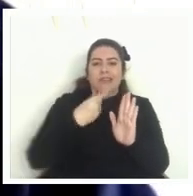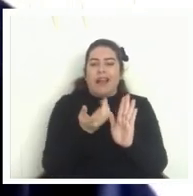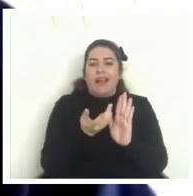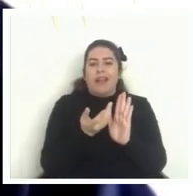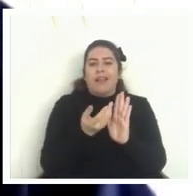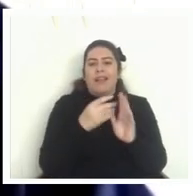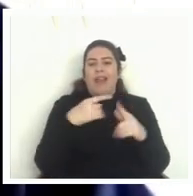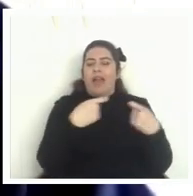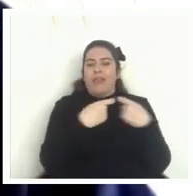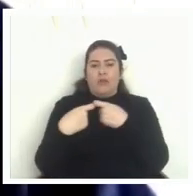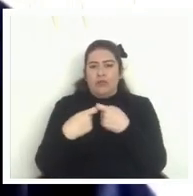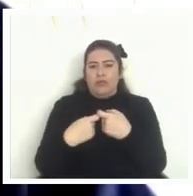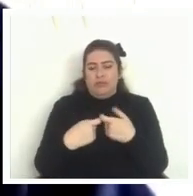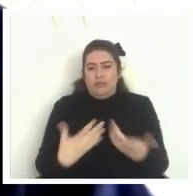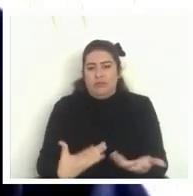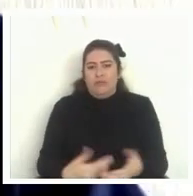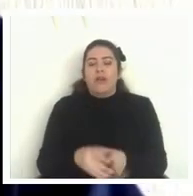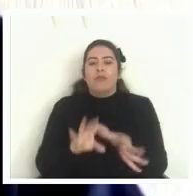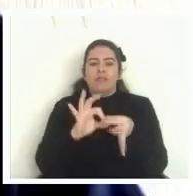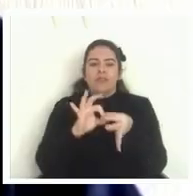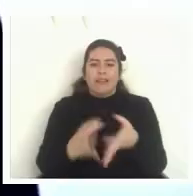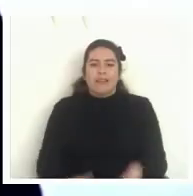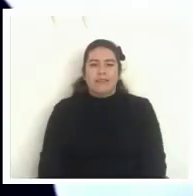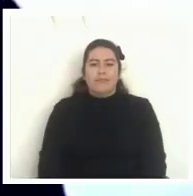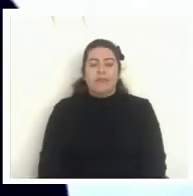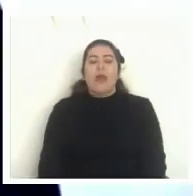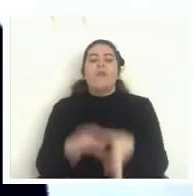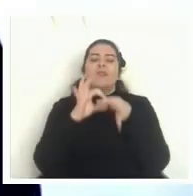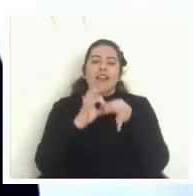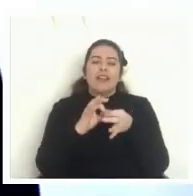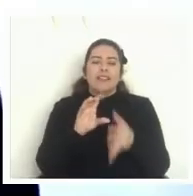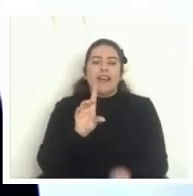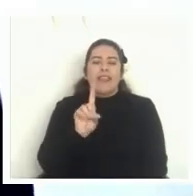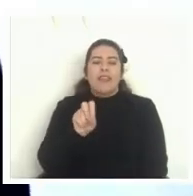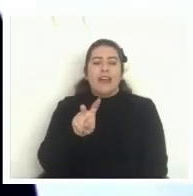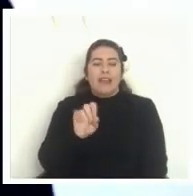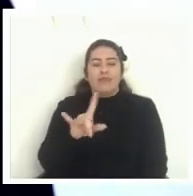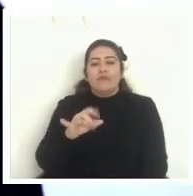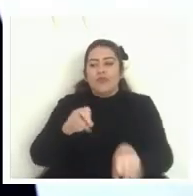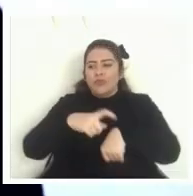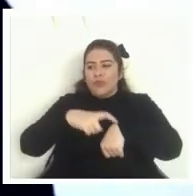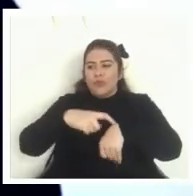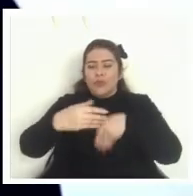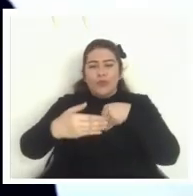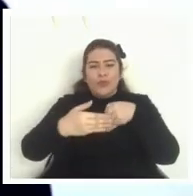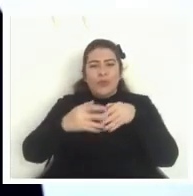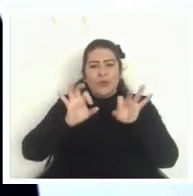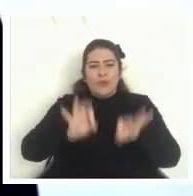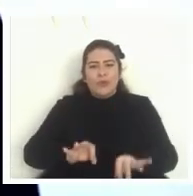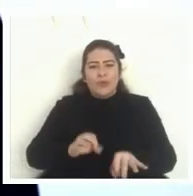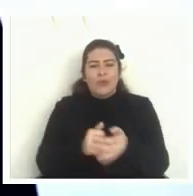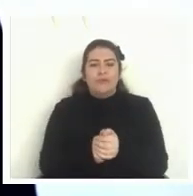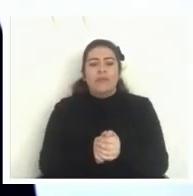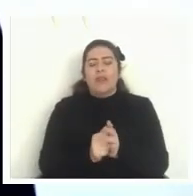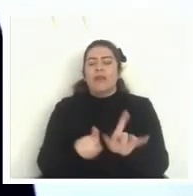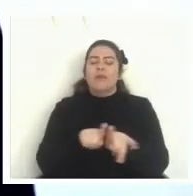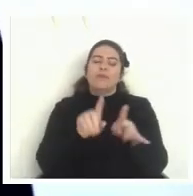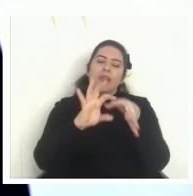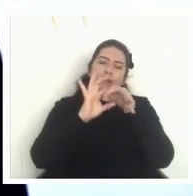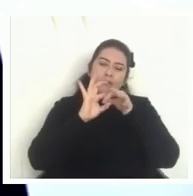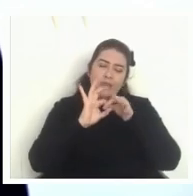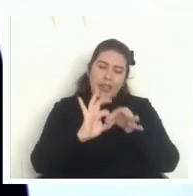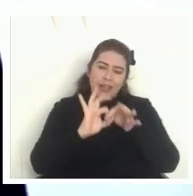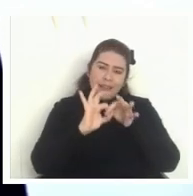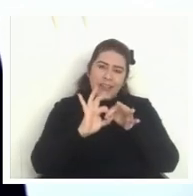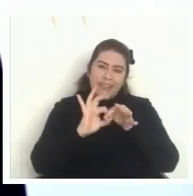muchas gracias muchas gracias Daniel estamos en el tiempo así que agradecer a